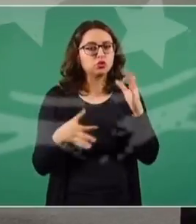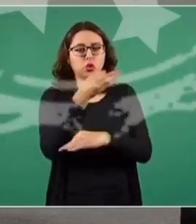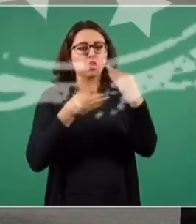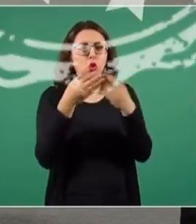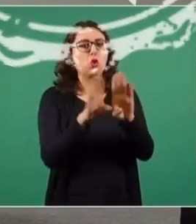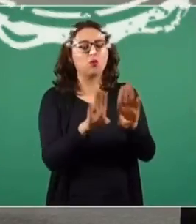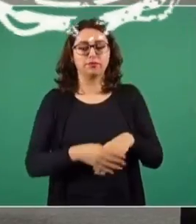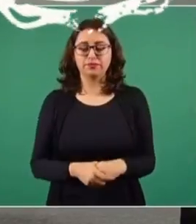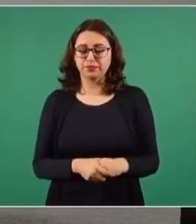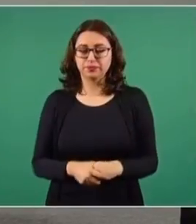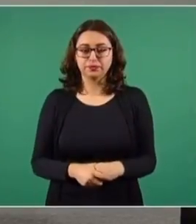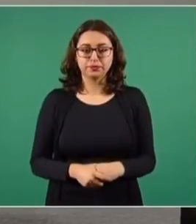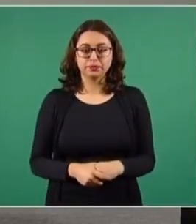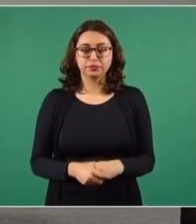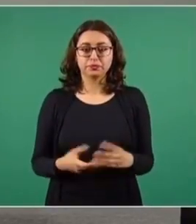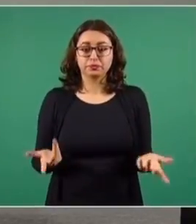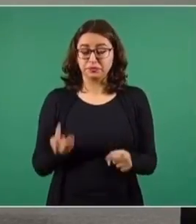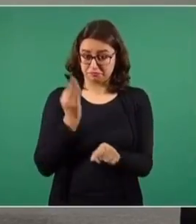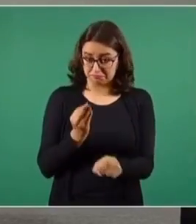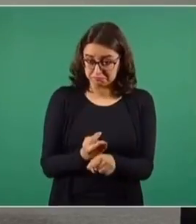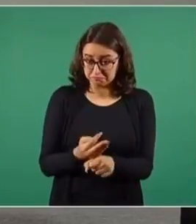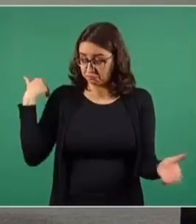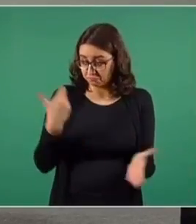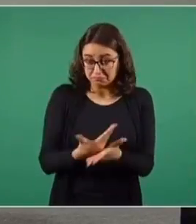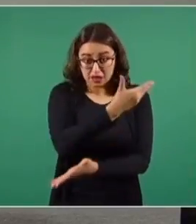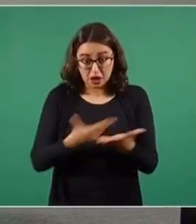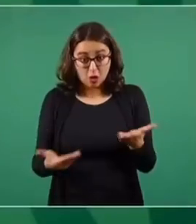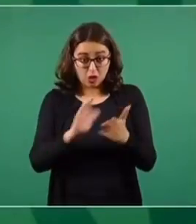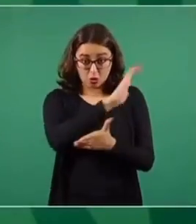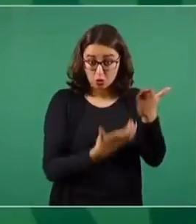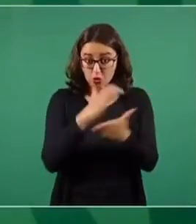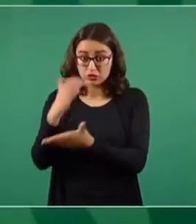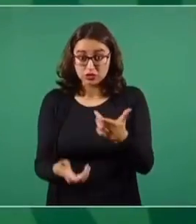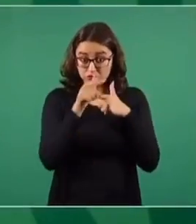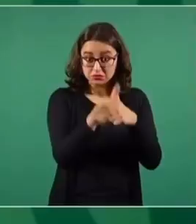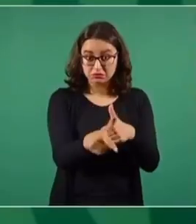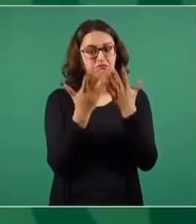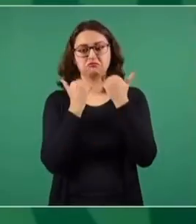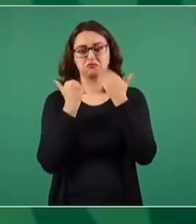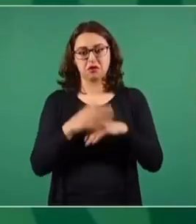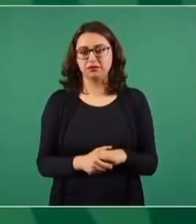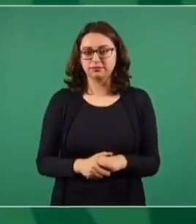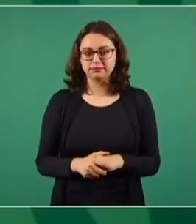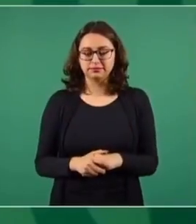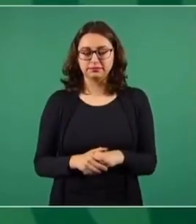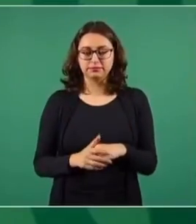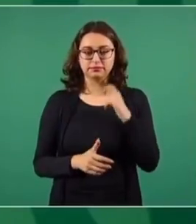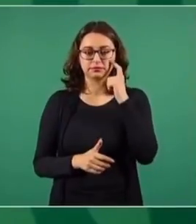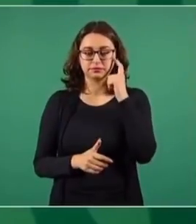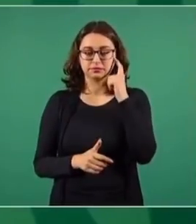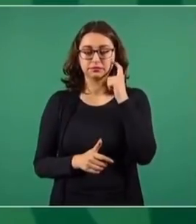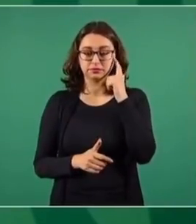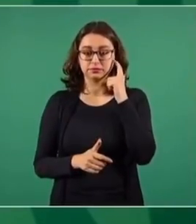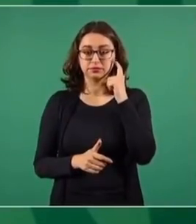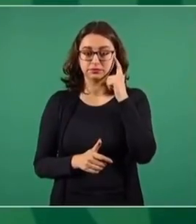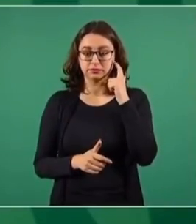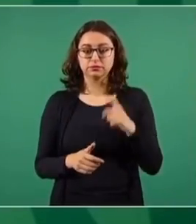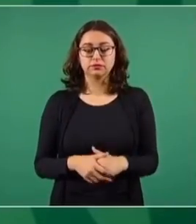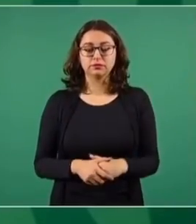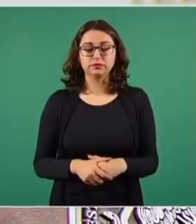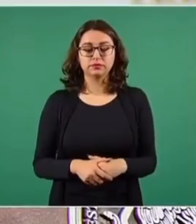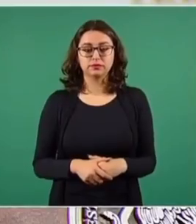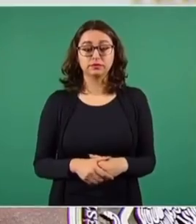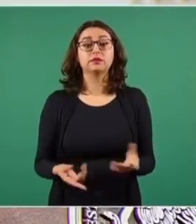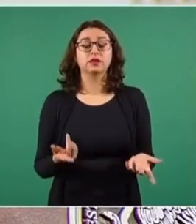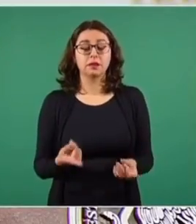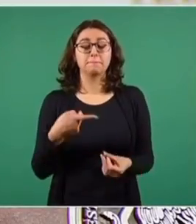En la actualidad no hay ya contratos con estas empresas. Sí hay un servicio que tiene